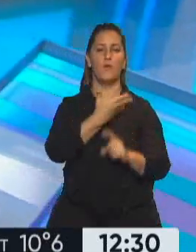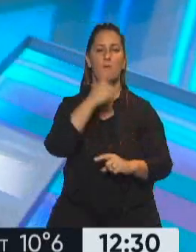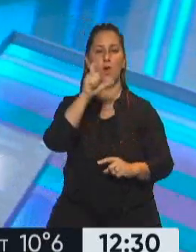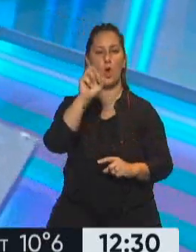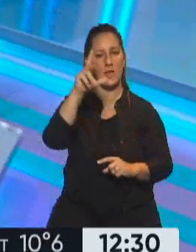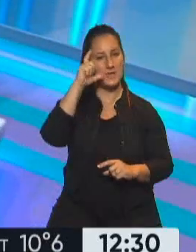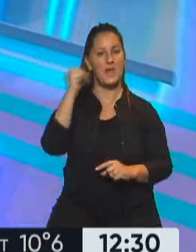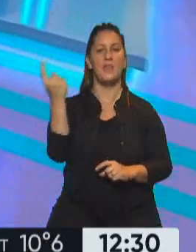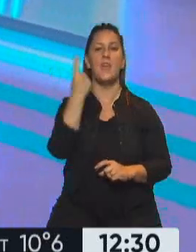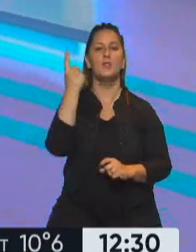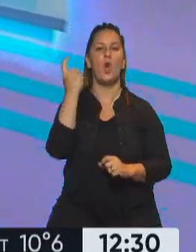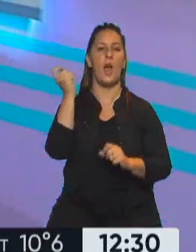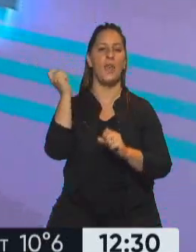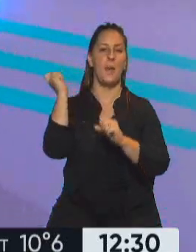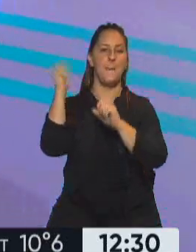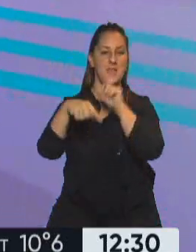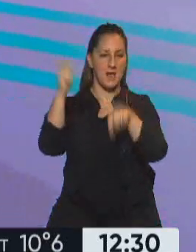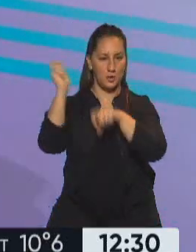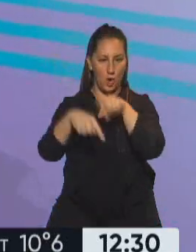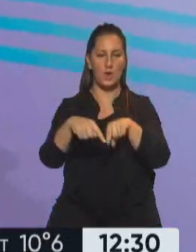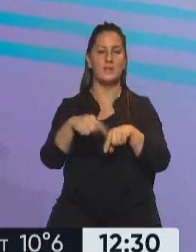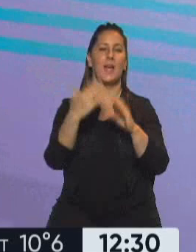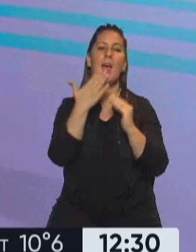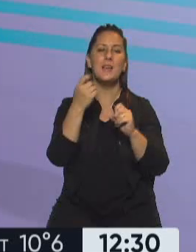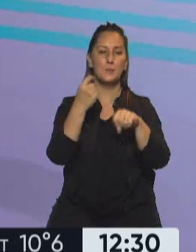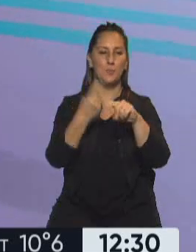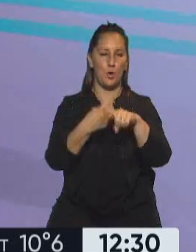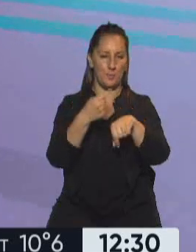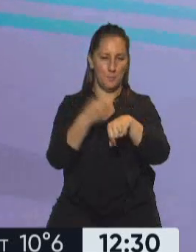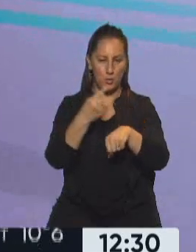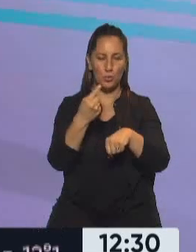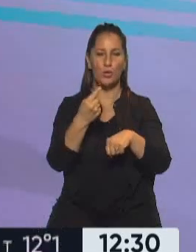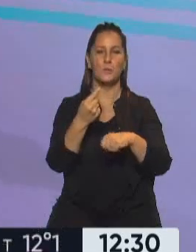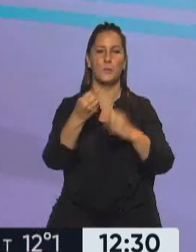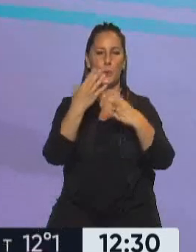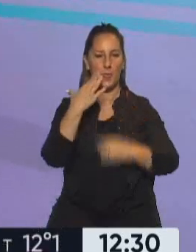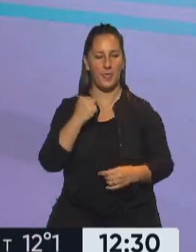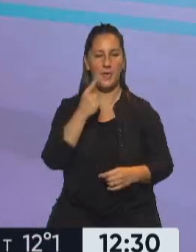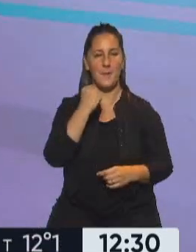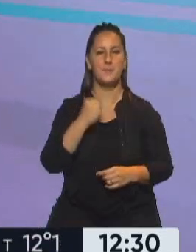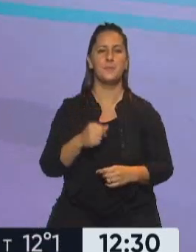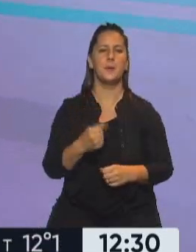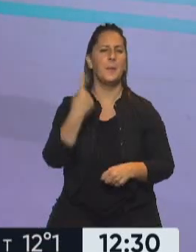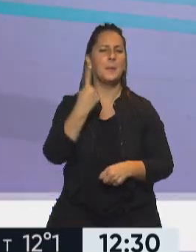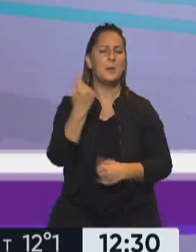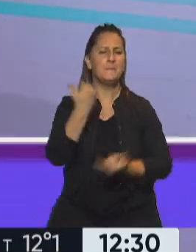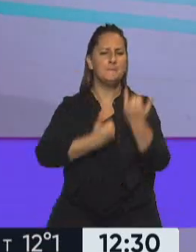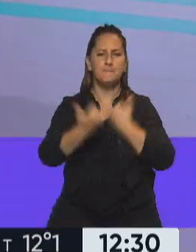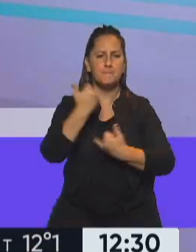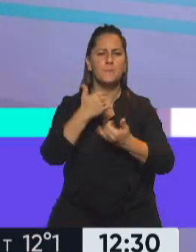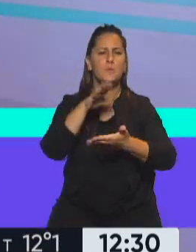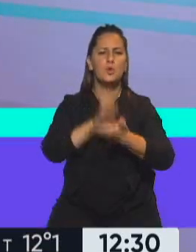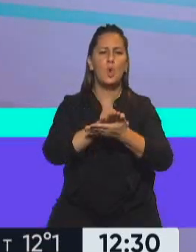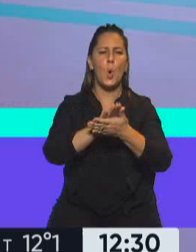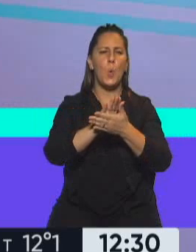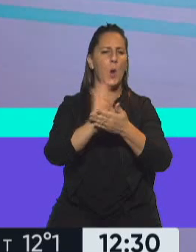Cariñano, Directora de Migraciones. Florencia, gracias por estos minutos. Hola, ¿cómo están? Buenos días. ¿Cómo le va? A ver, los primeros detalles que puedan saber sobre estos